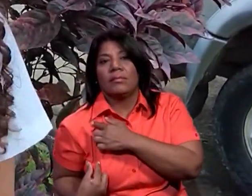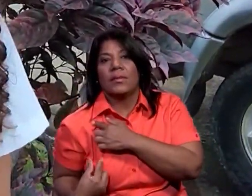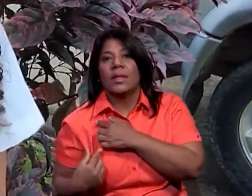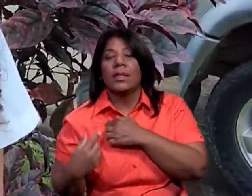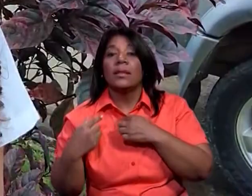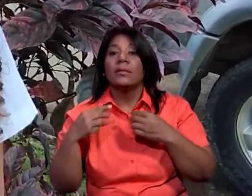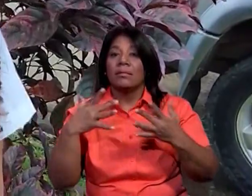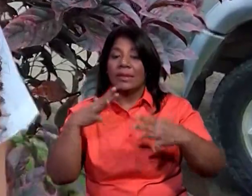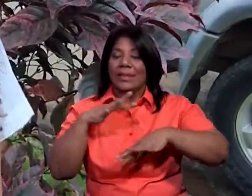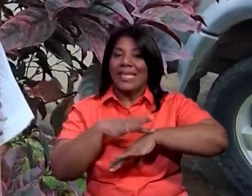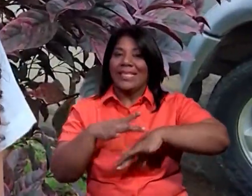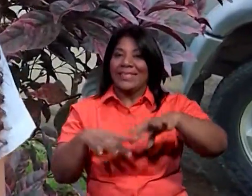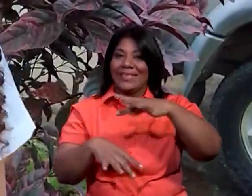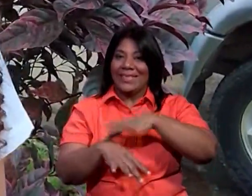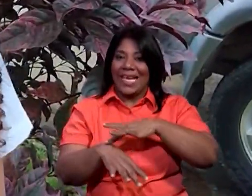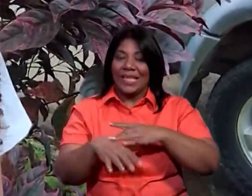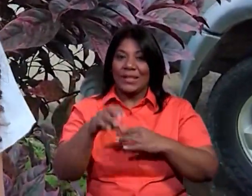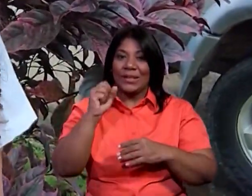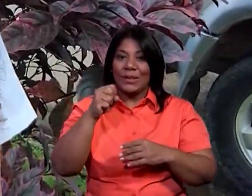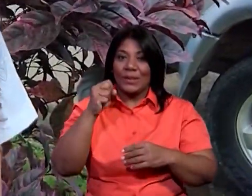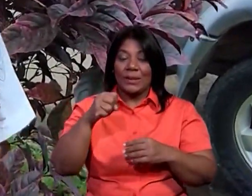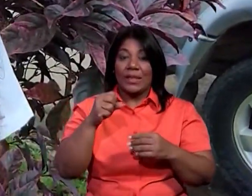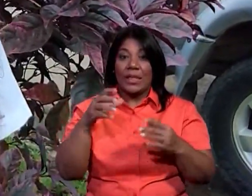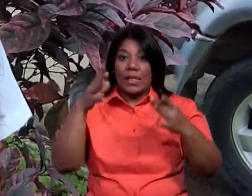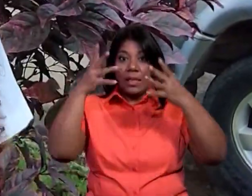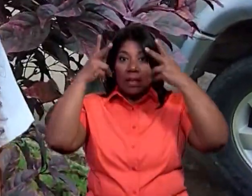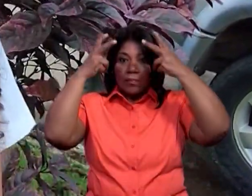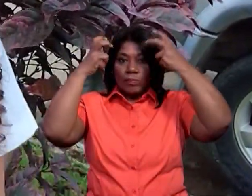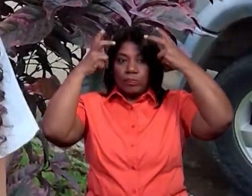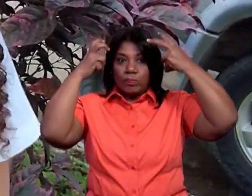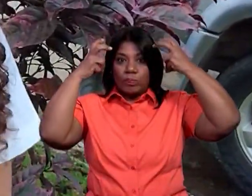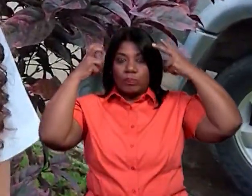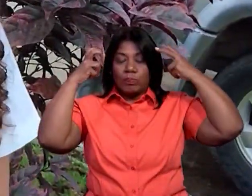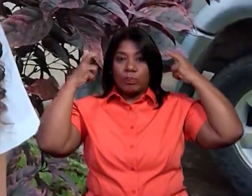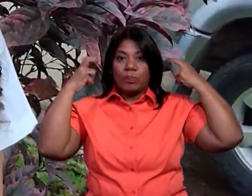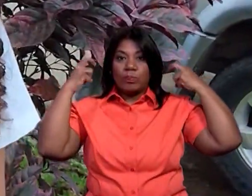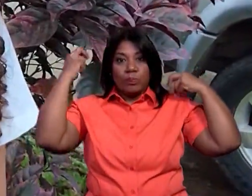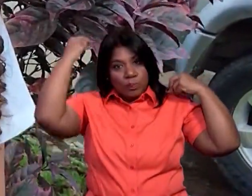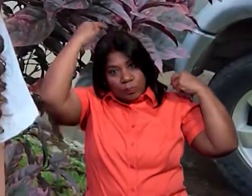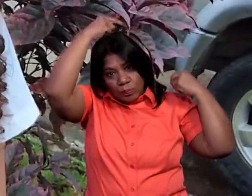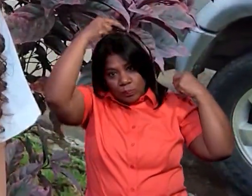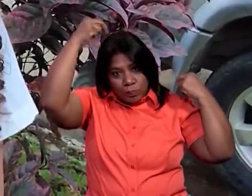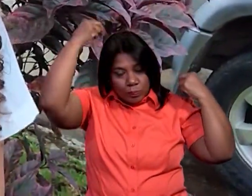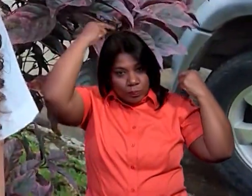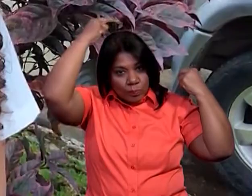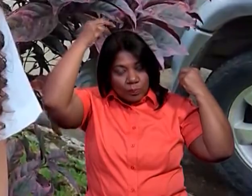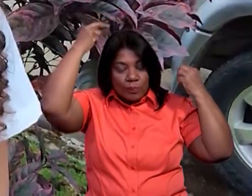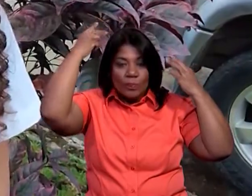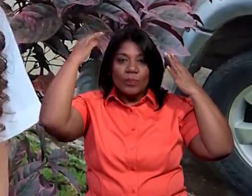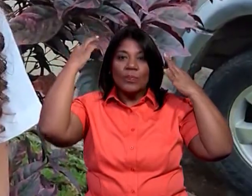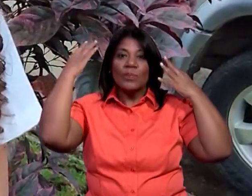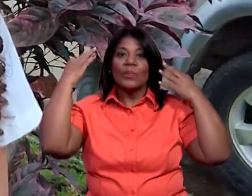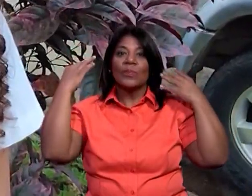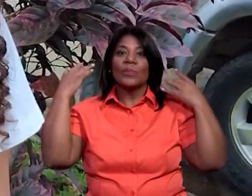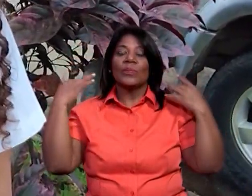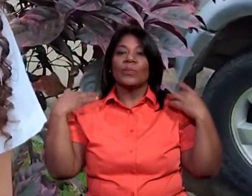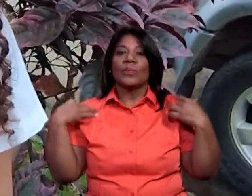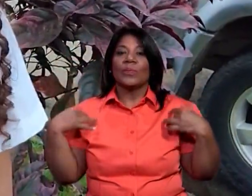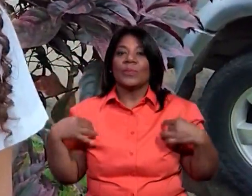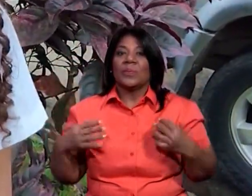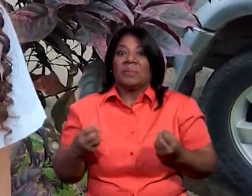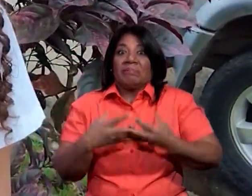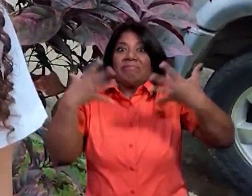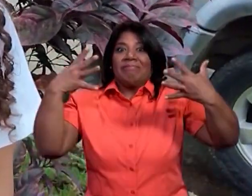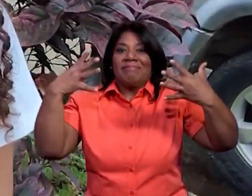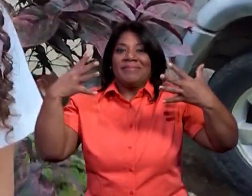medio del sentido del tacto las células receptoras envían el mensaje al cerebro y éste envía una respuesta